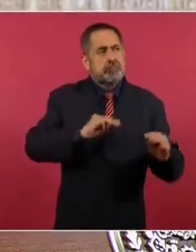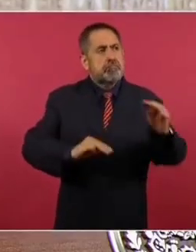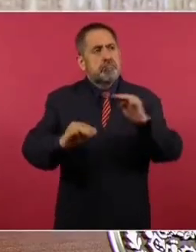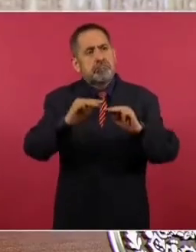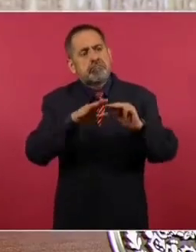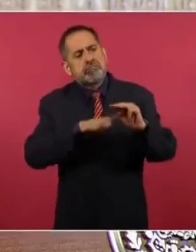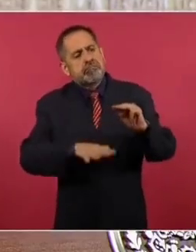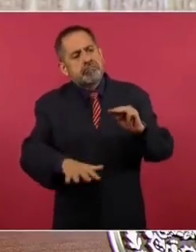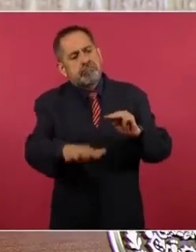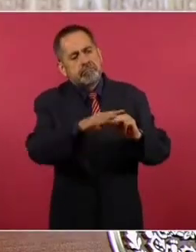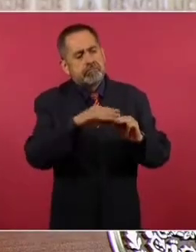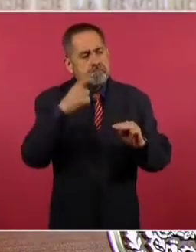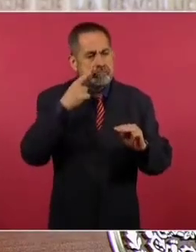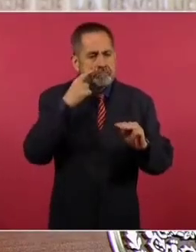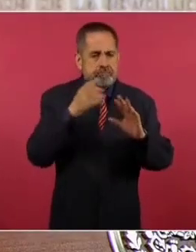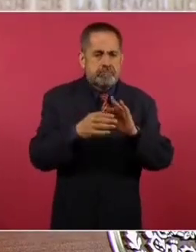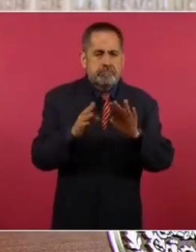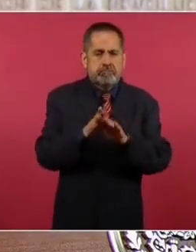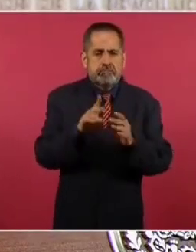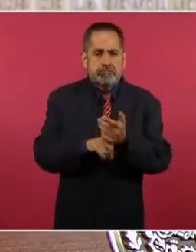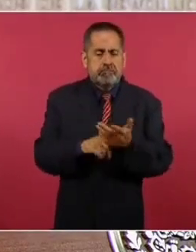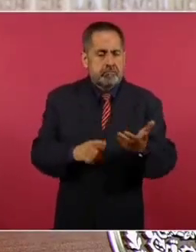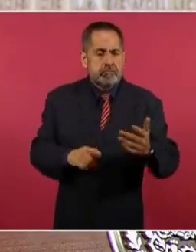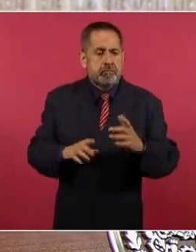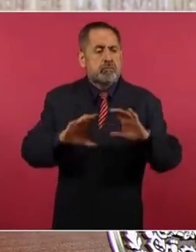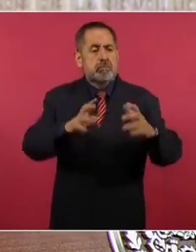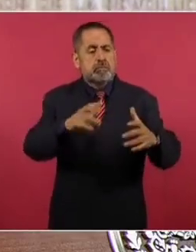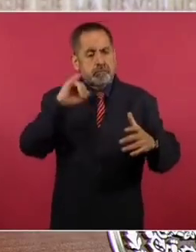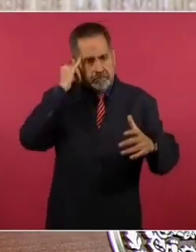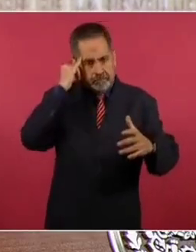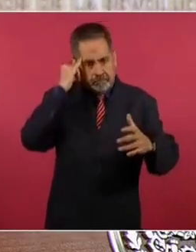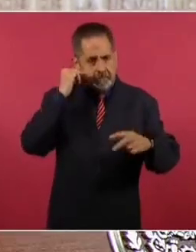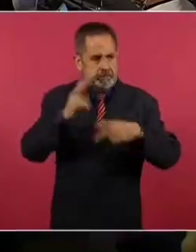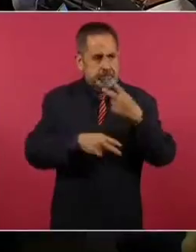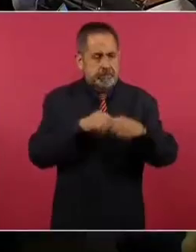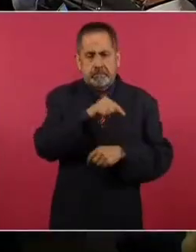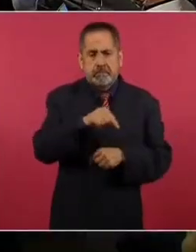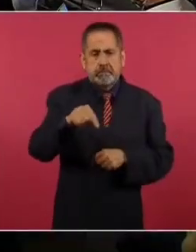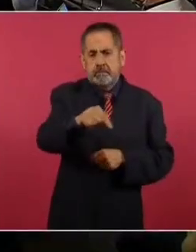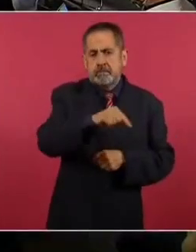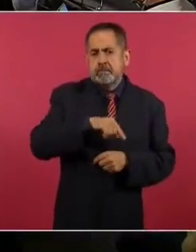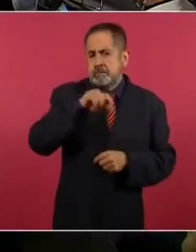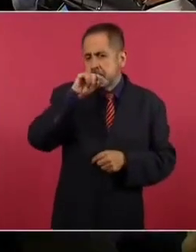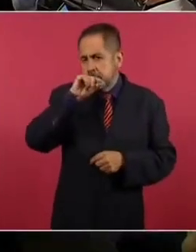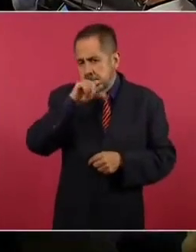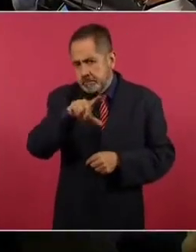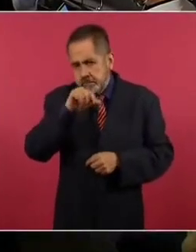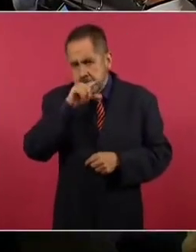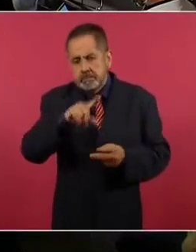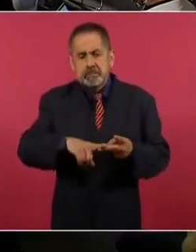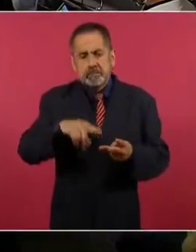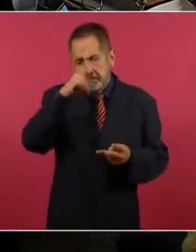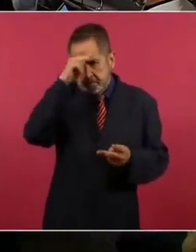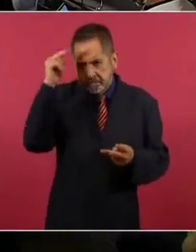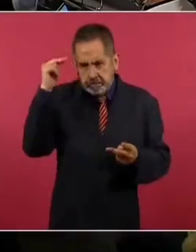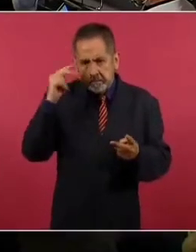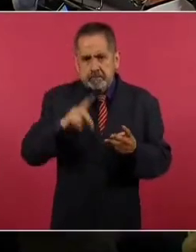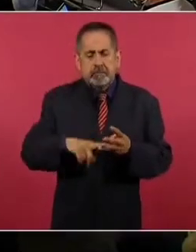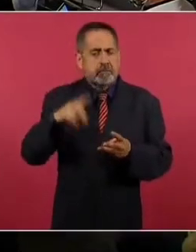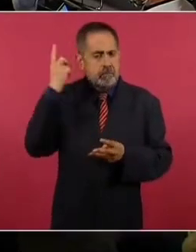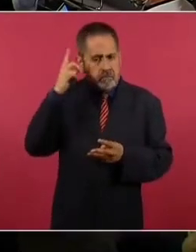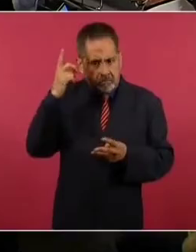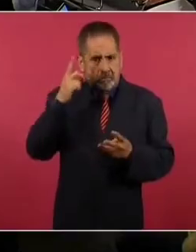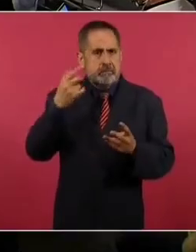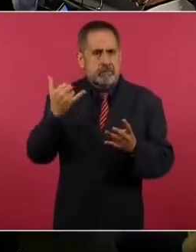voy a visitar comunidades indígenas de Jalisco, de Nayarit, de Durango y de